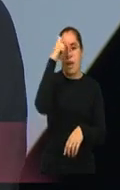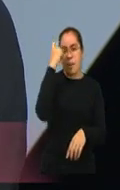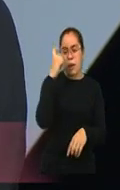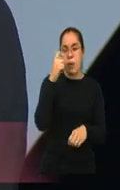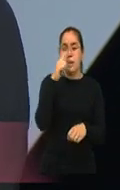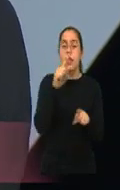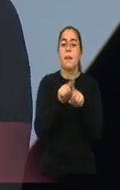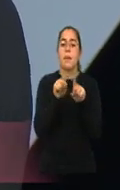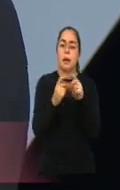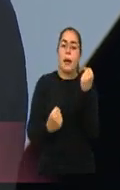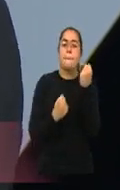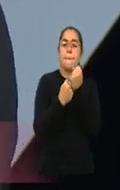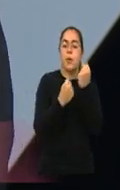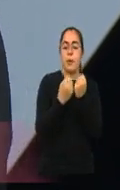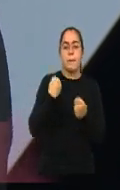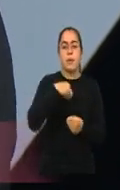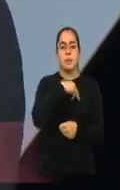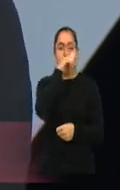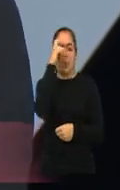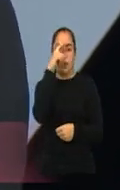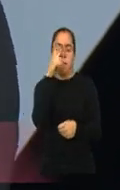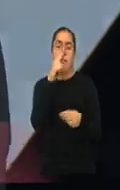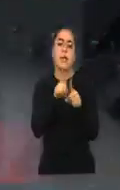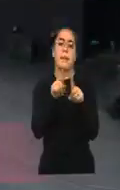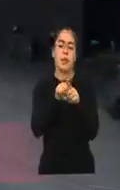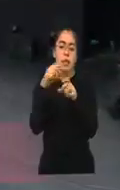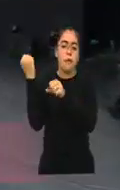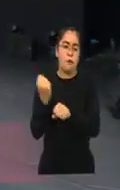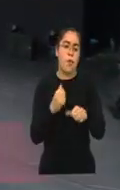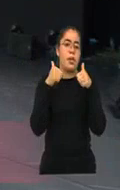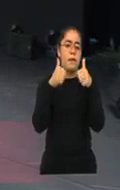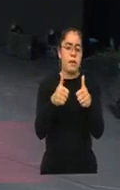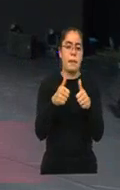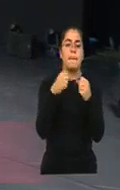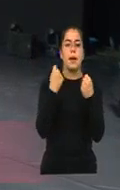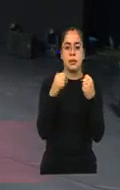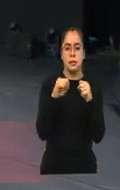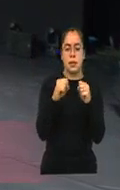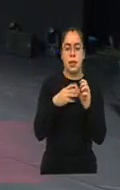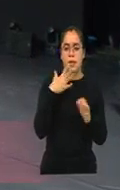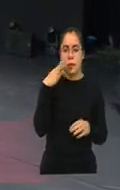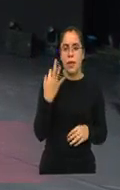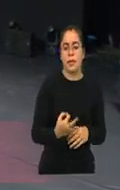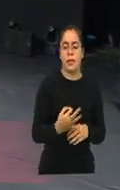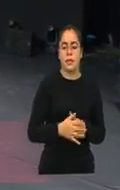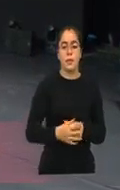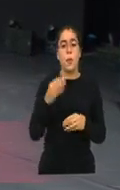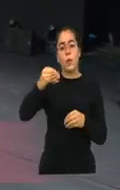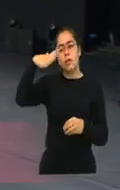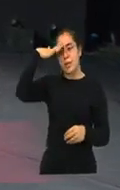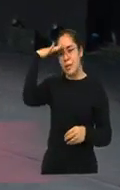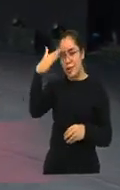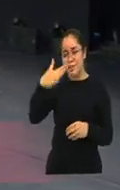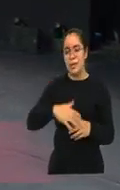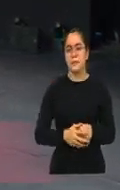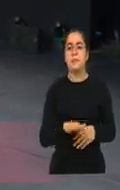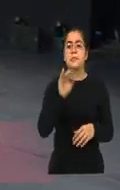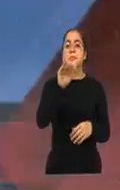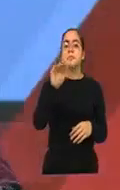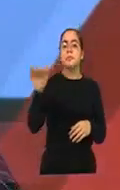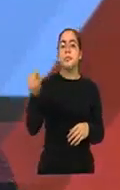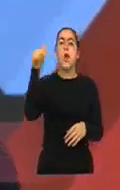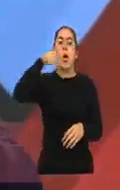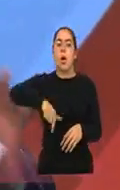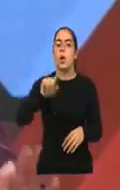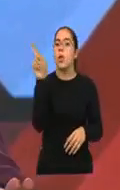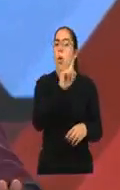Fundavien para lograr que eso se vuelva una realidad. Muchas gracias. Gracias, ministro, por acompañarnos. Pero bueno, vamos a ir a hacer... Saben que no hay canales esta noche, no hay